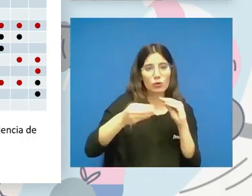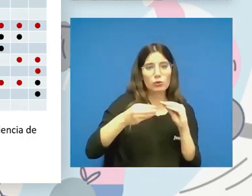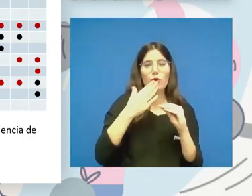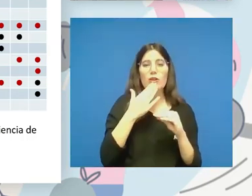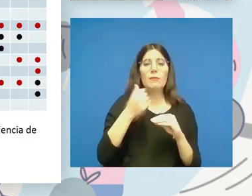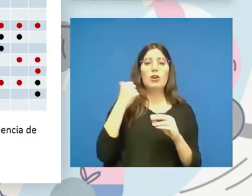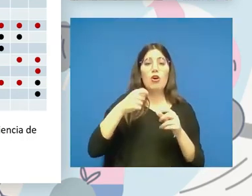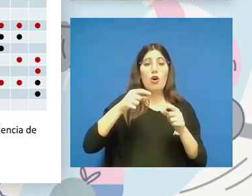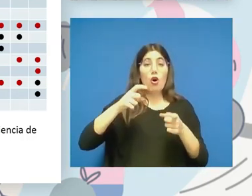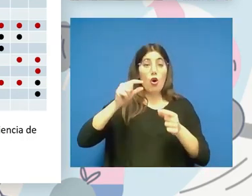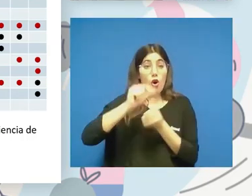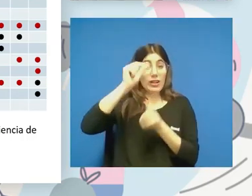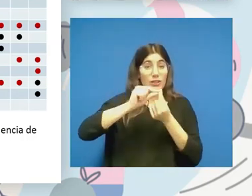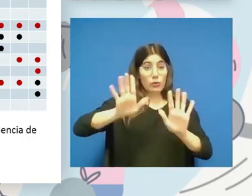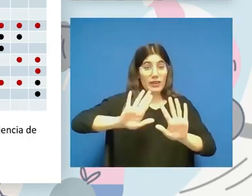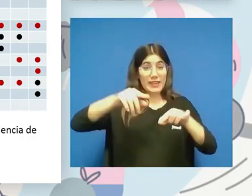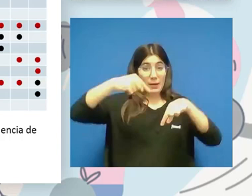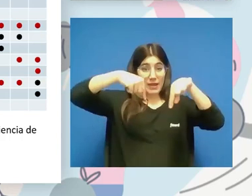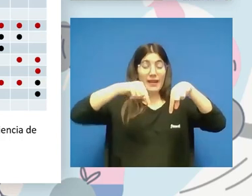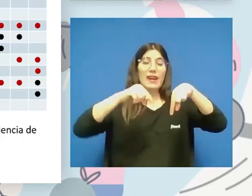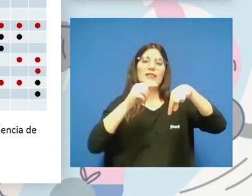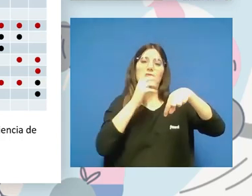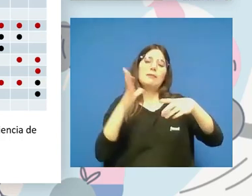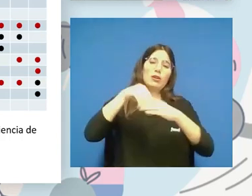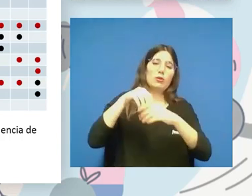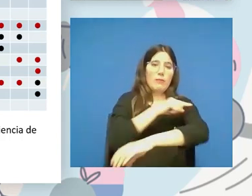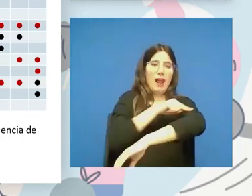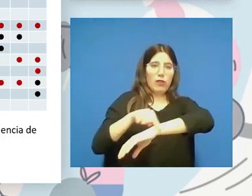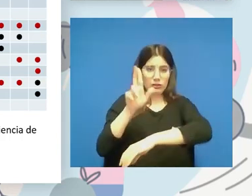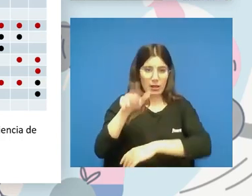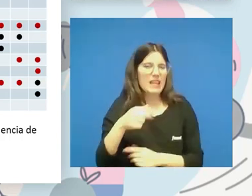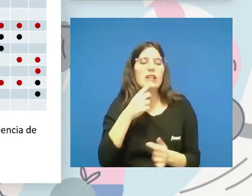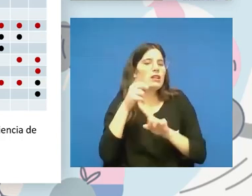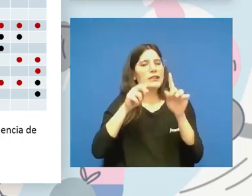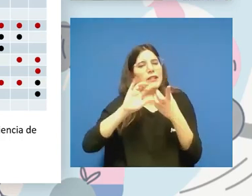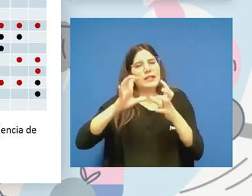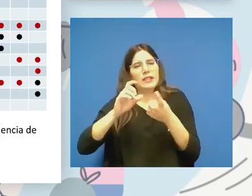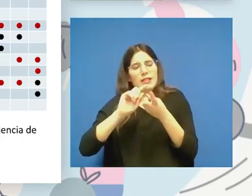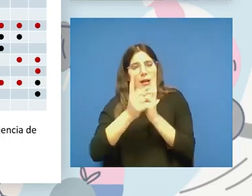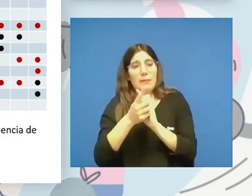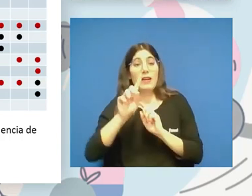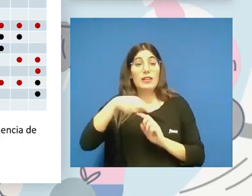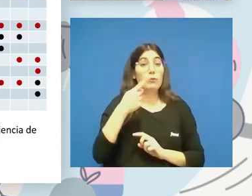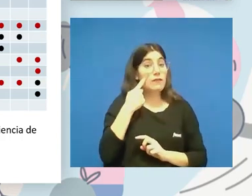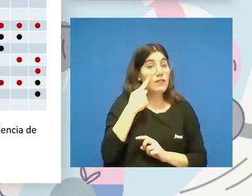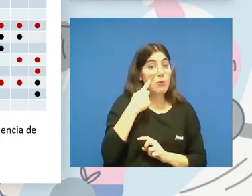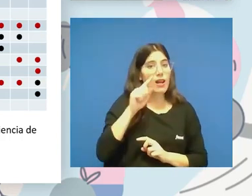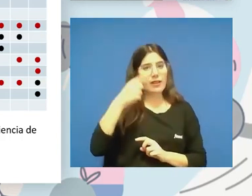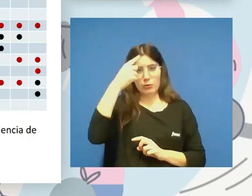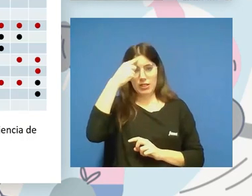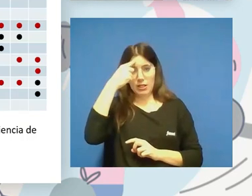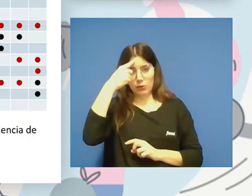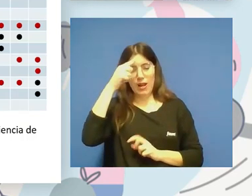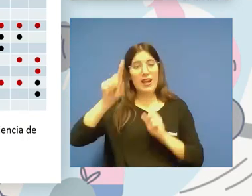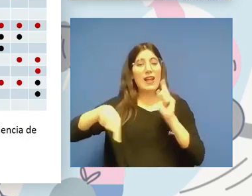de longitud de pierna se va a integrar como una deficiencia de extremidad y va a incluir también la de los brazos, etc. Luego está la visual y la intelectual. Luego ya cada deporte